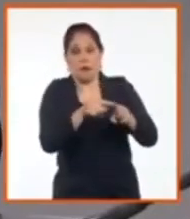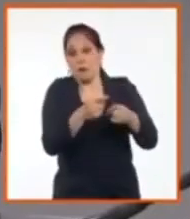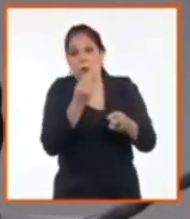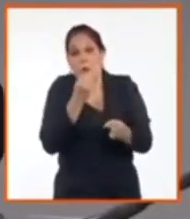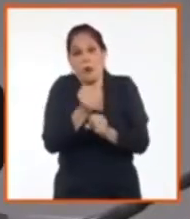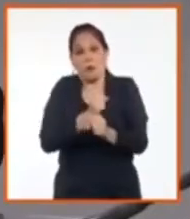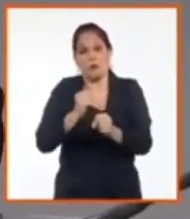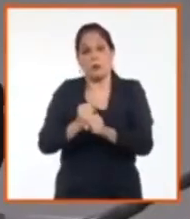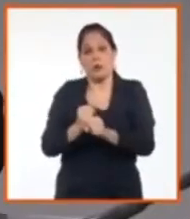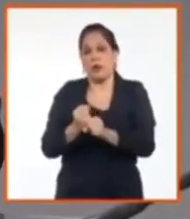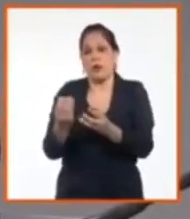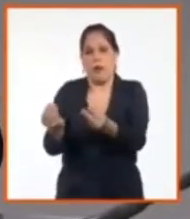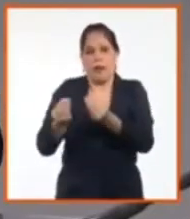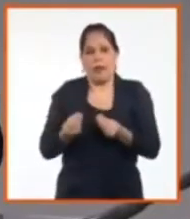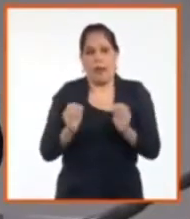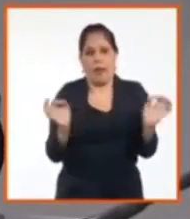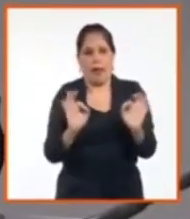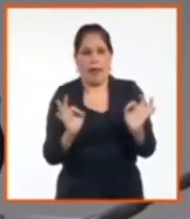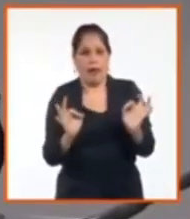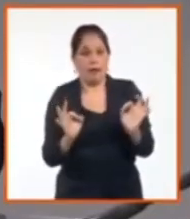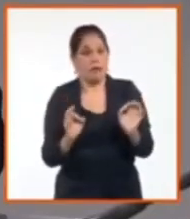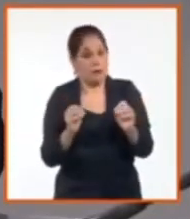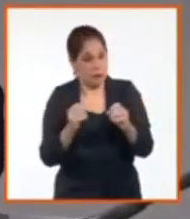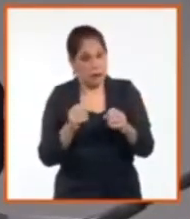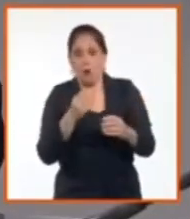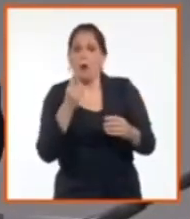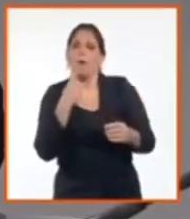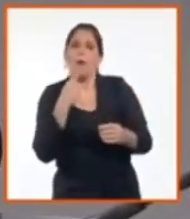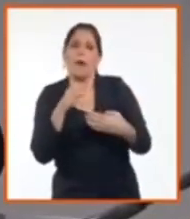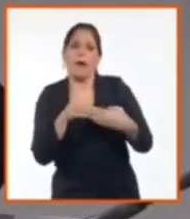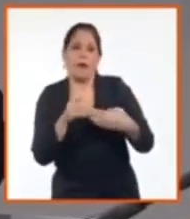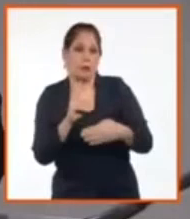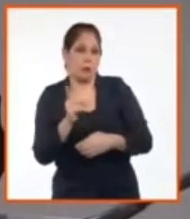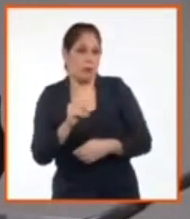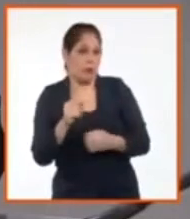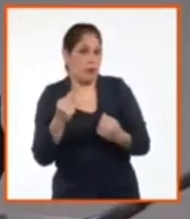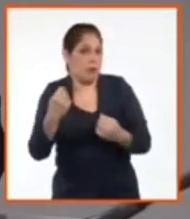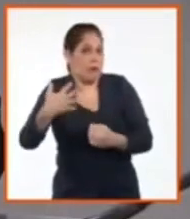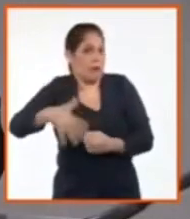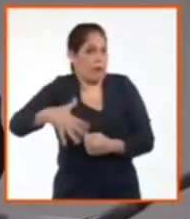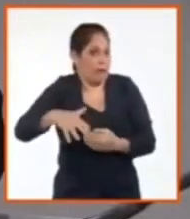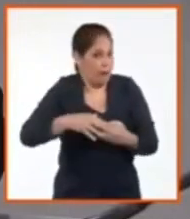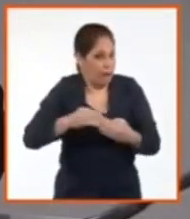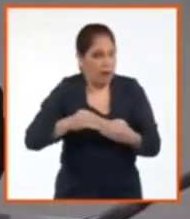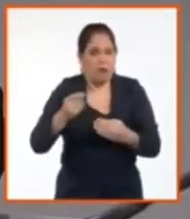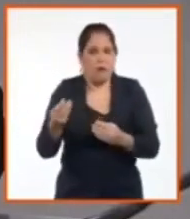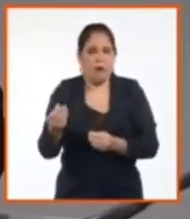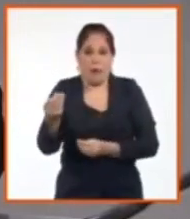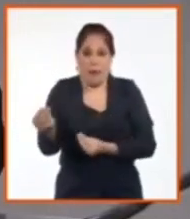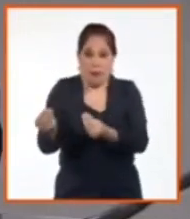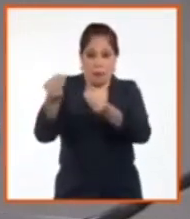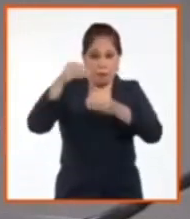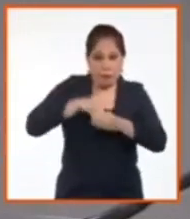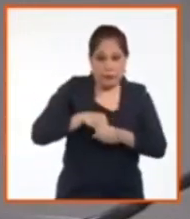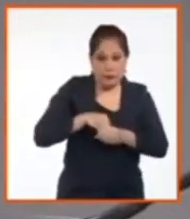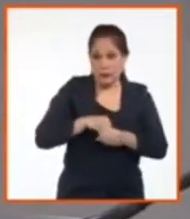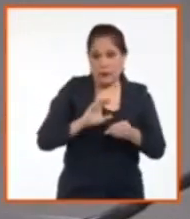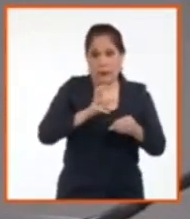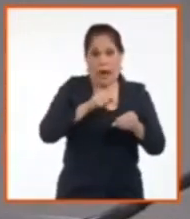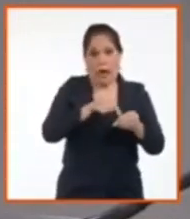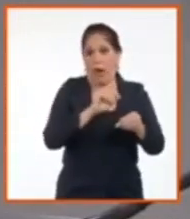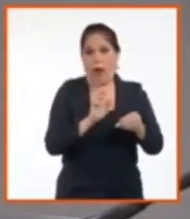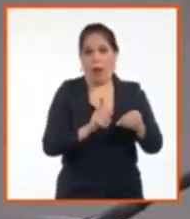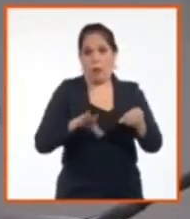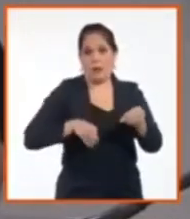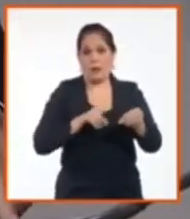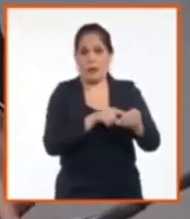por no recibirlo, estamos hablando de cifras significativas y eso nos ha dificultado. En el tema de los bancos que